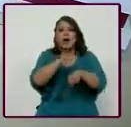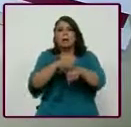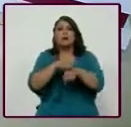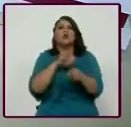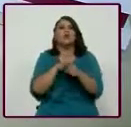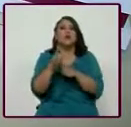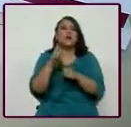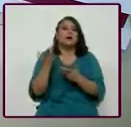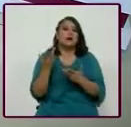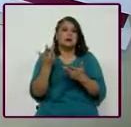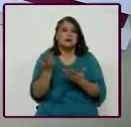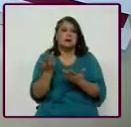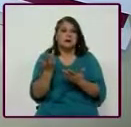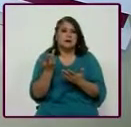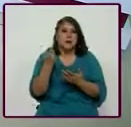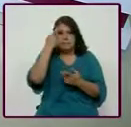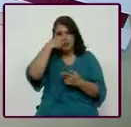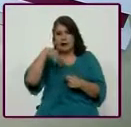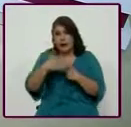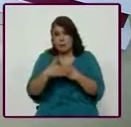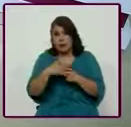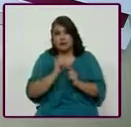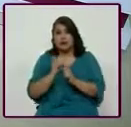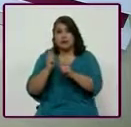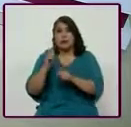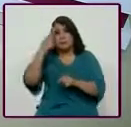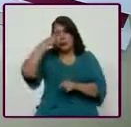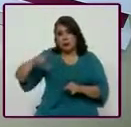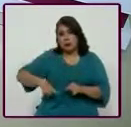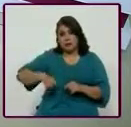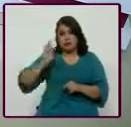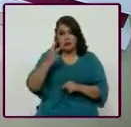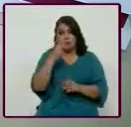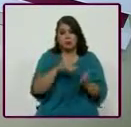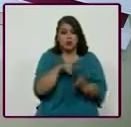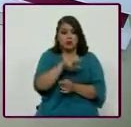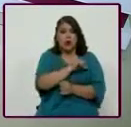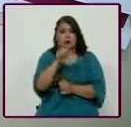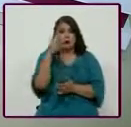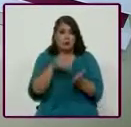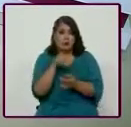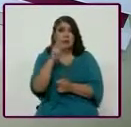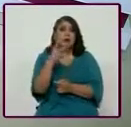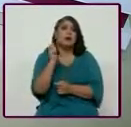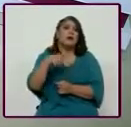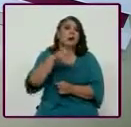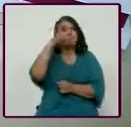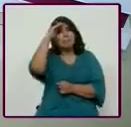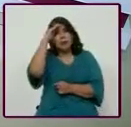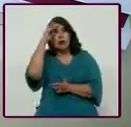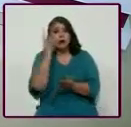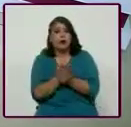a quienes vayan a ser parte del gobierno federal 2018-2024, no sólo ubiquen que tienen dos